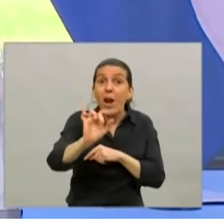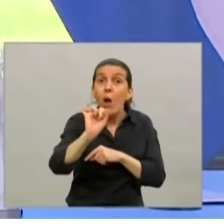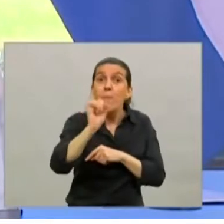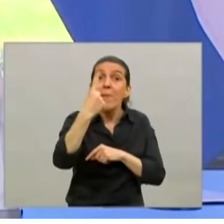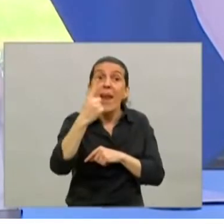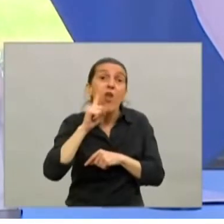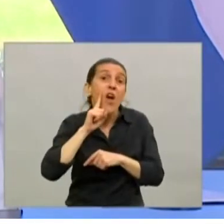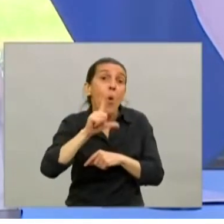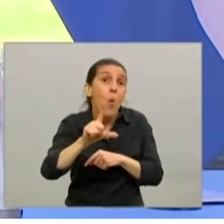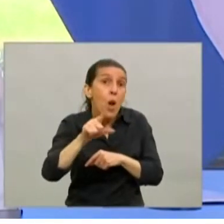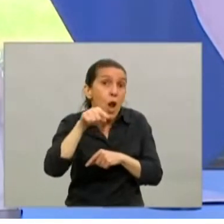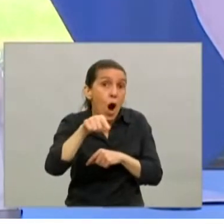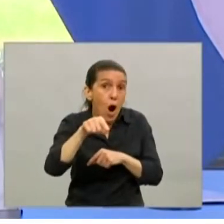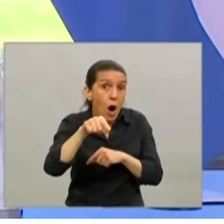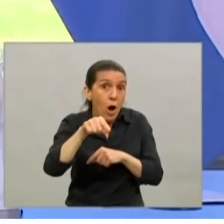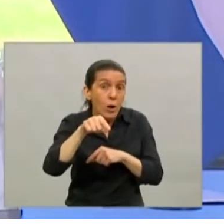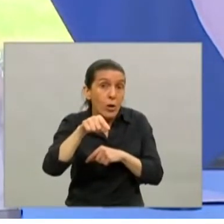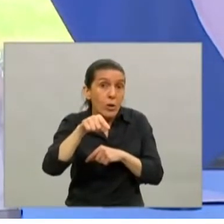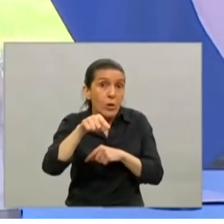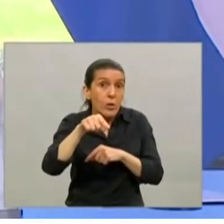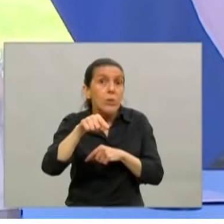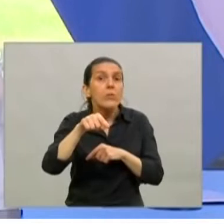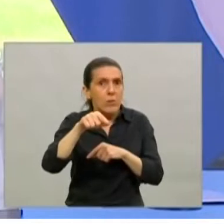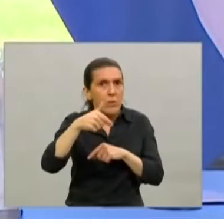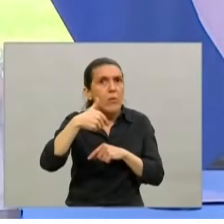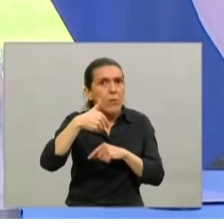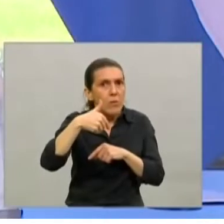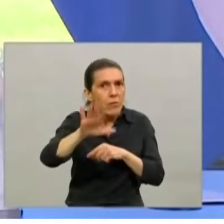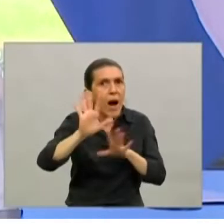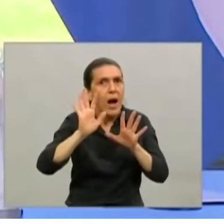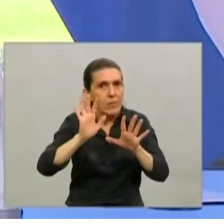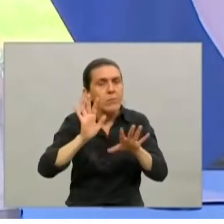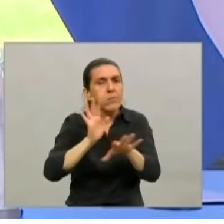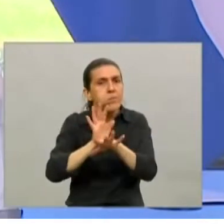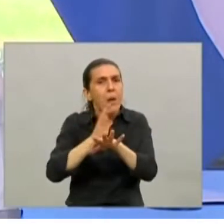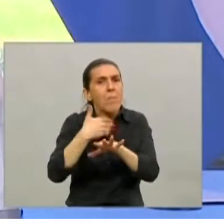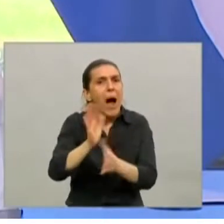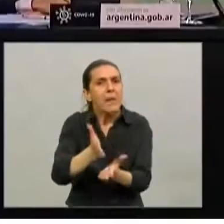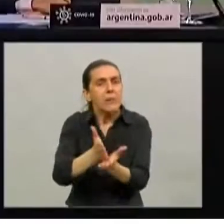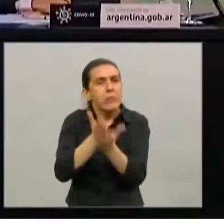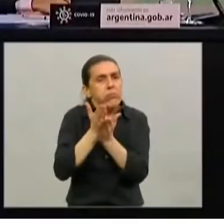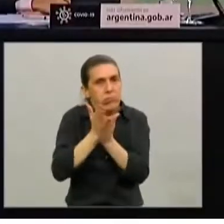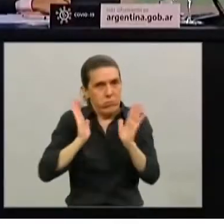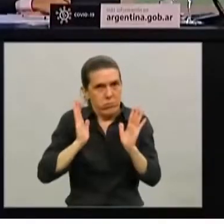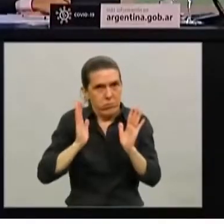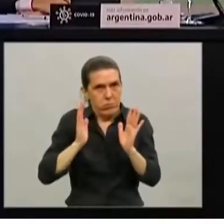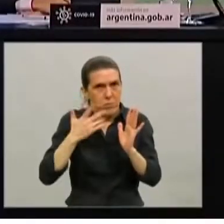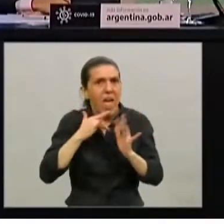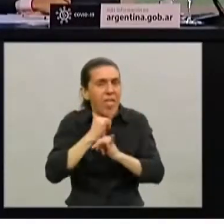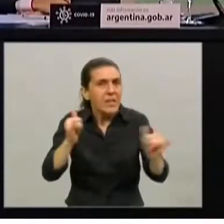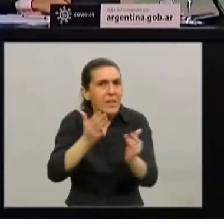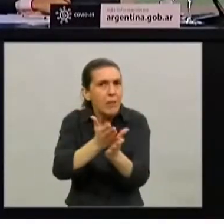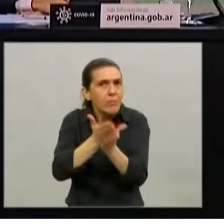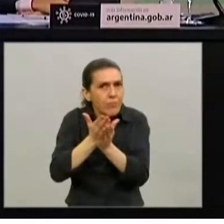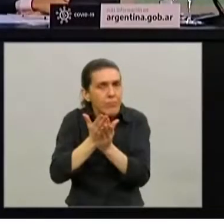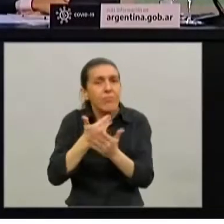vamos a dar un paso más severo. Vamos a